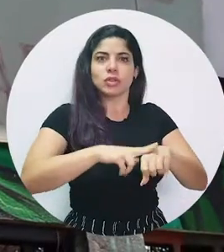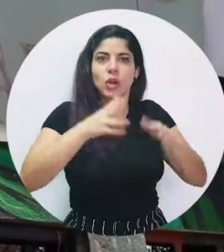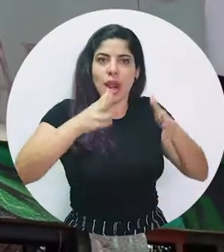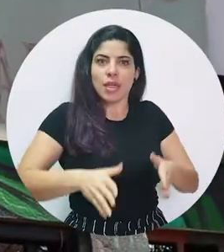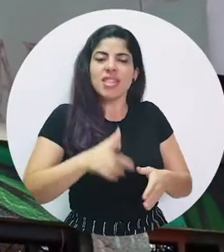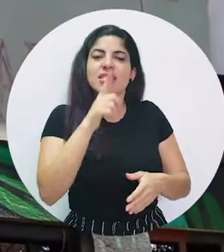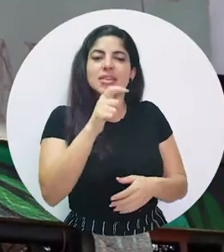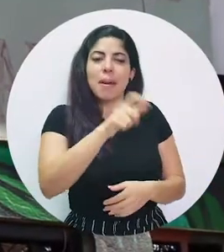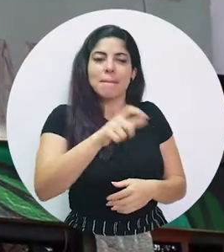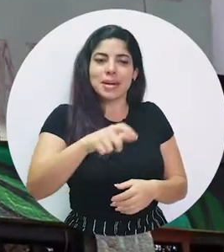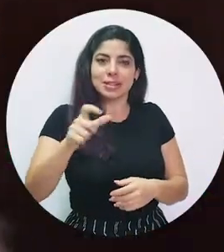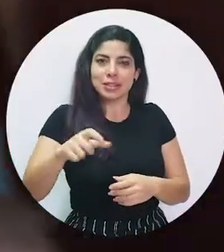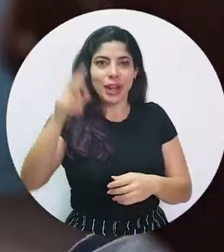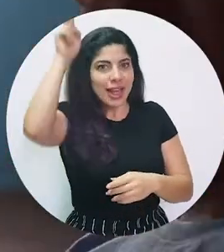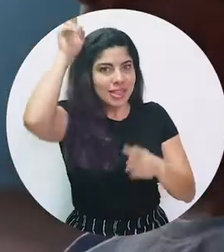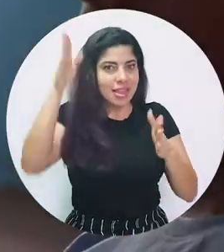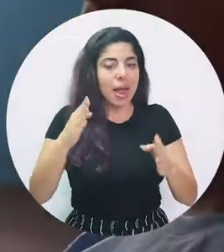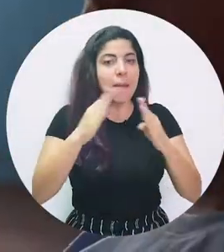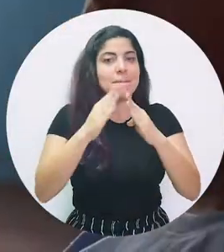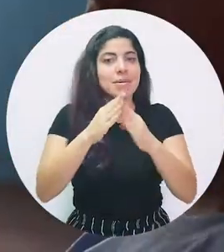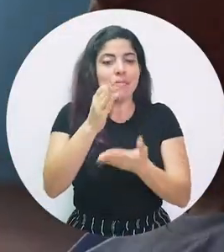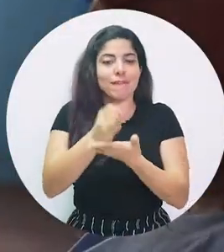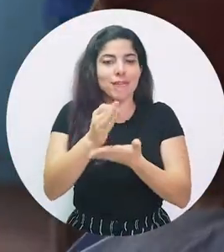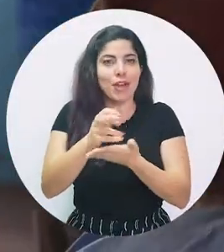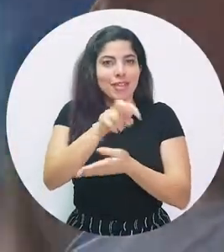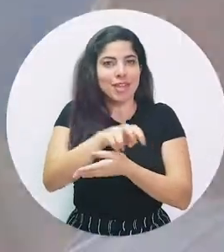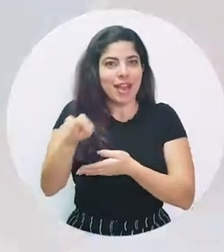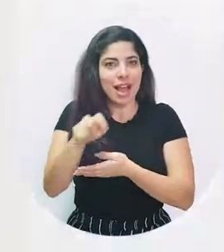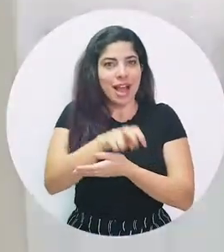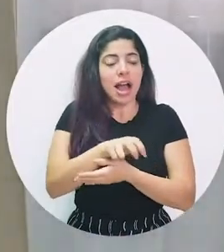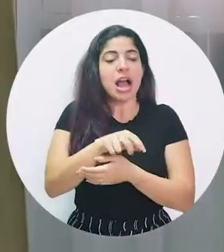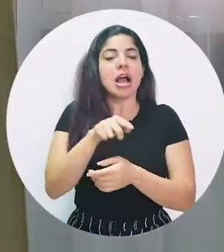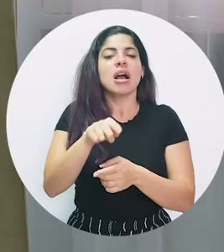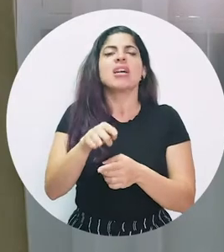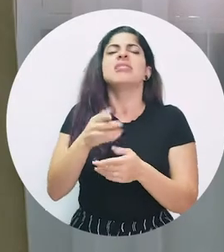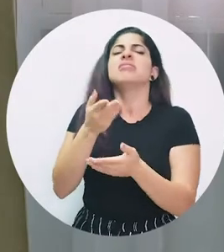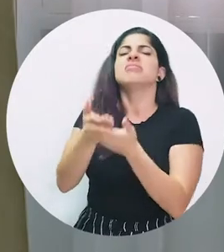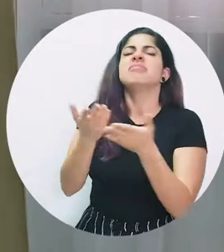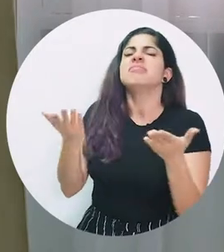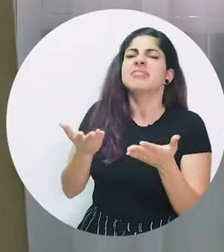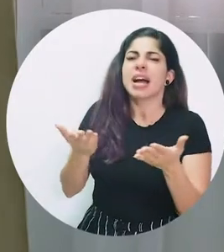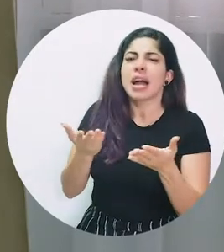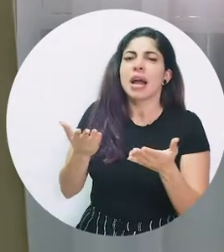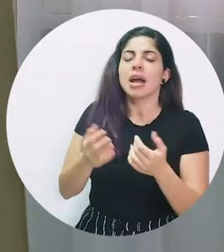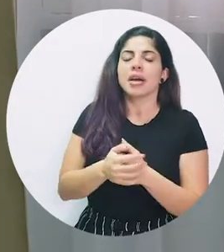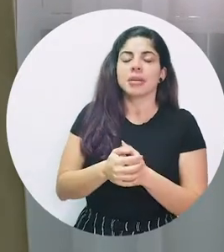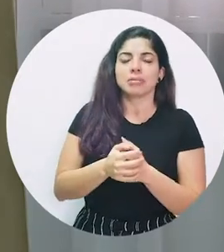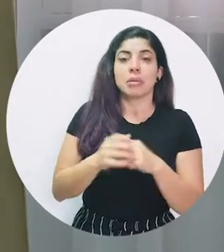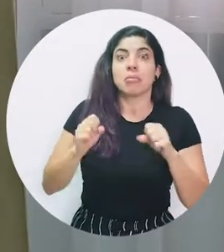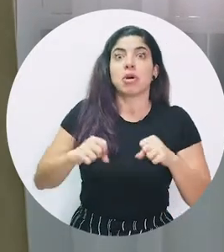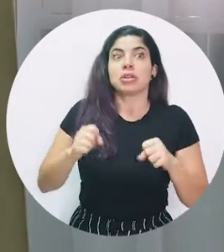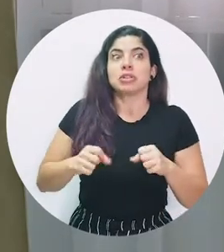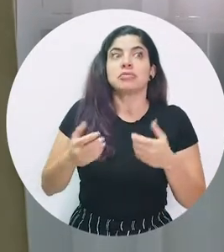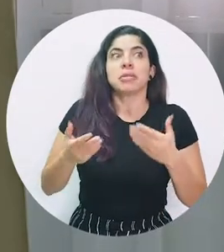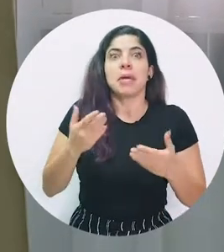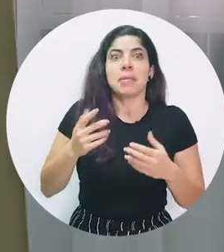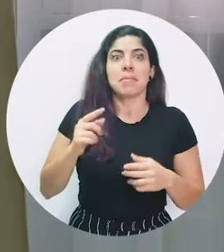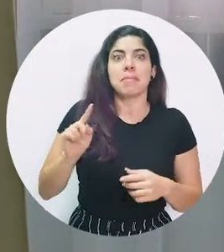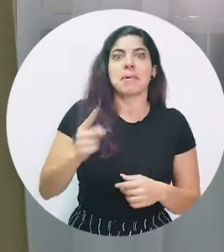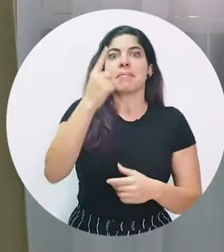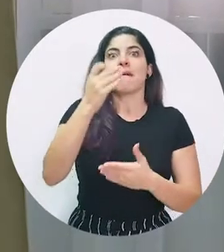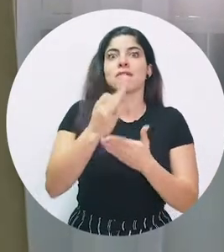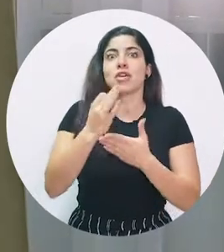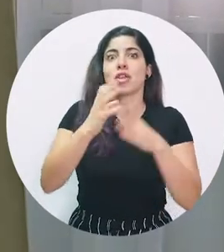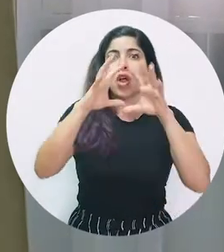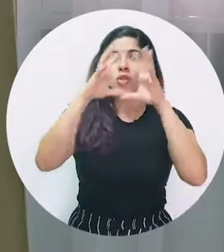población indígena transfronteriza. Lo que se planteó fue ser posiblemente la primera frontera